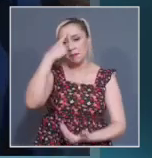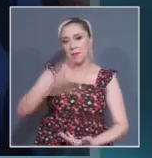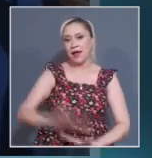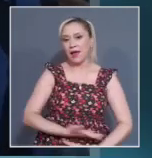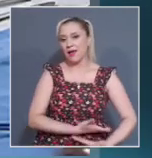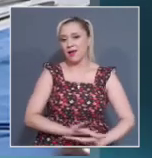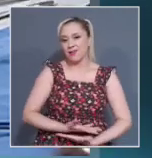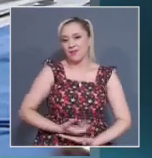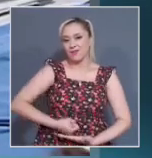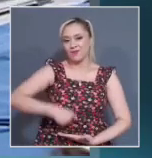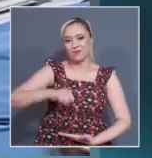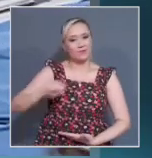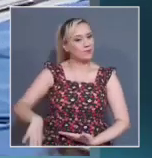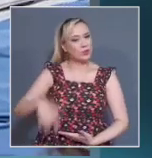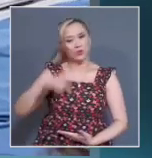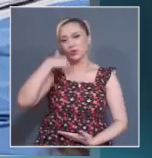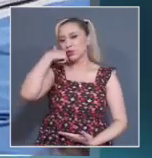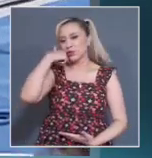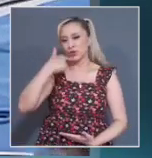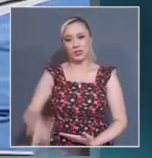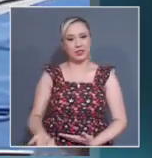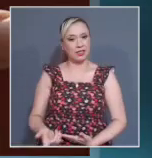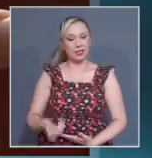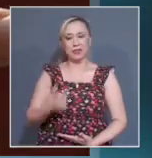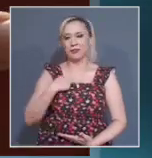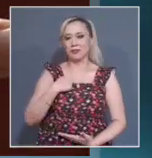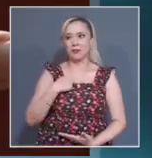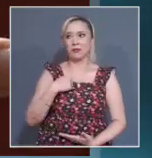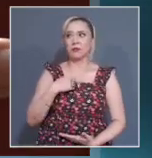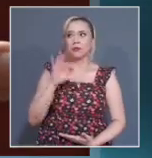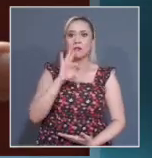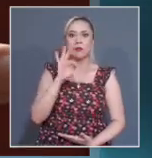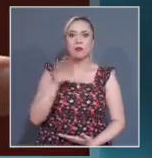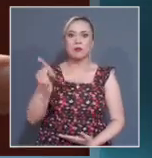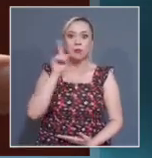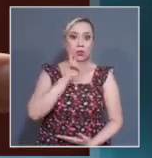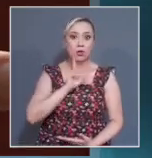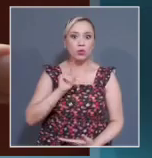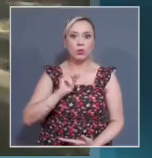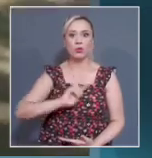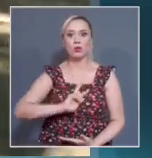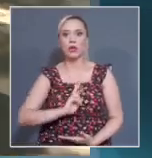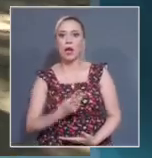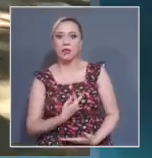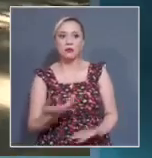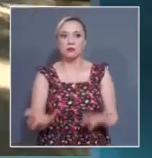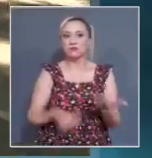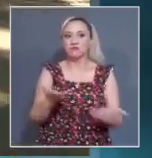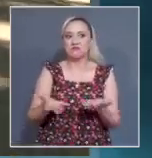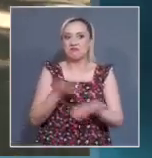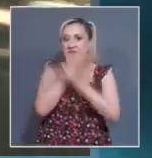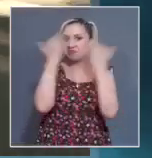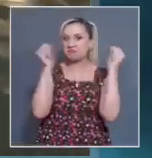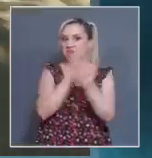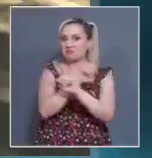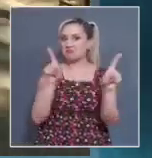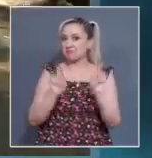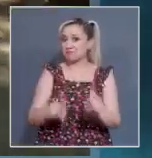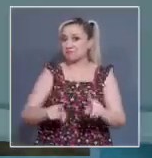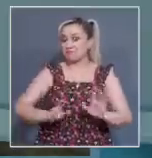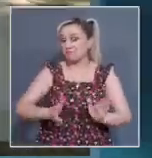de quienes no se identifican como mujeres. Para el canal del Poder Judicial de la Federación, Citlaly Pérez.